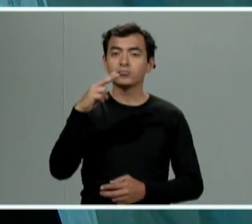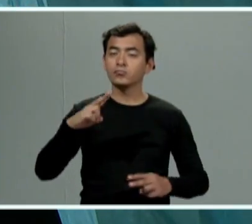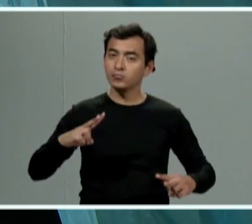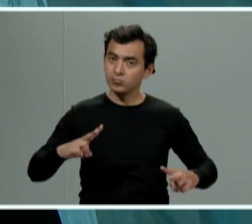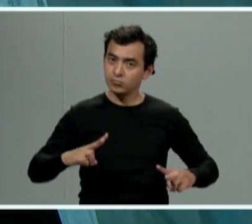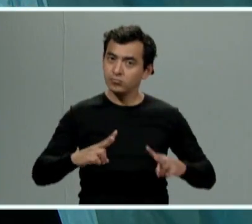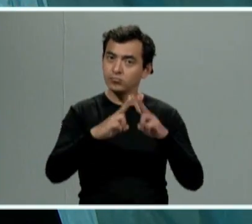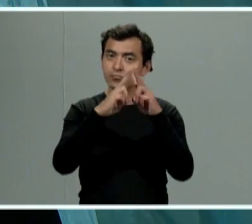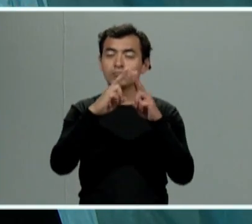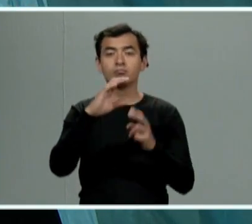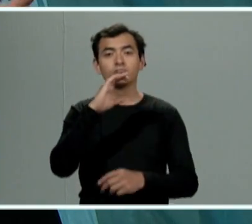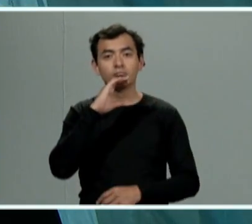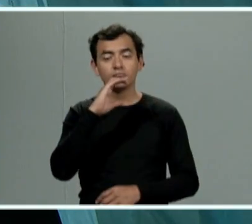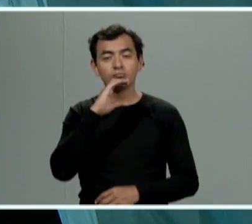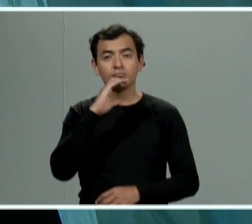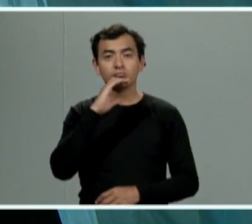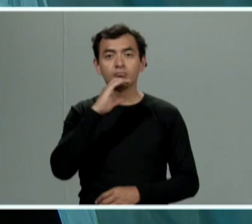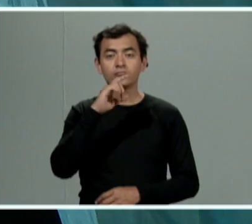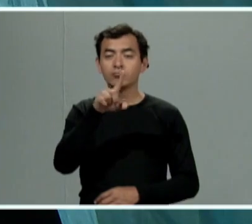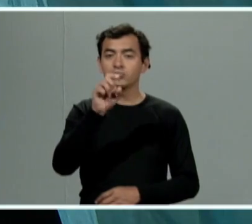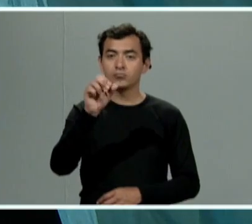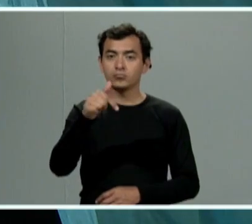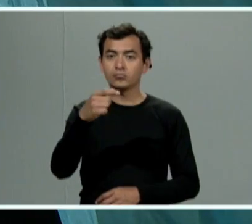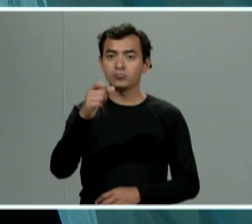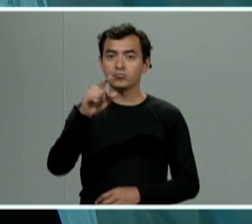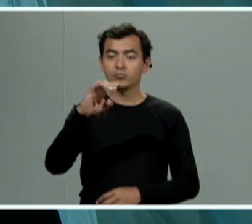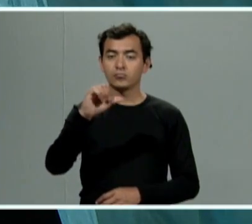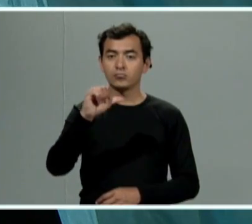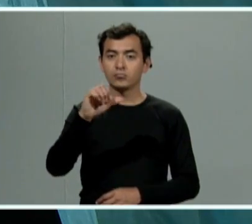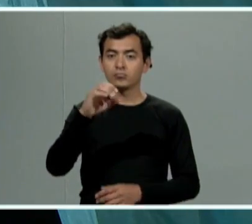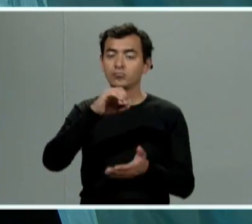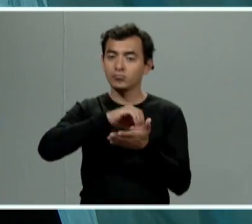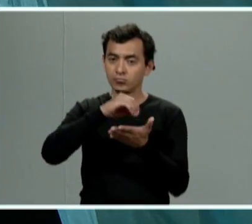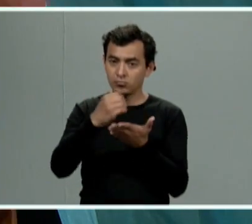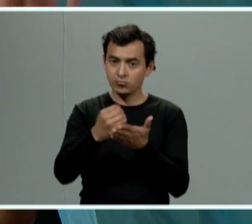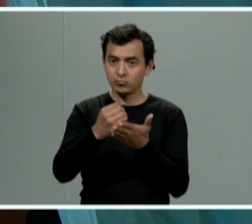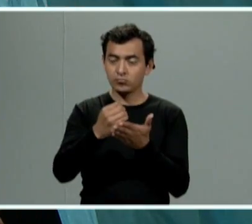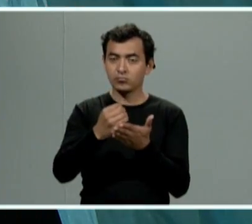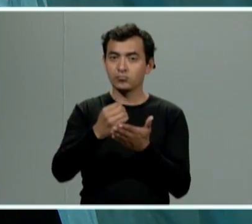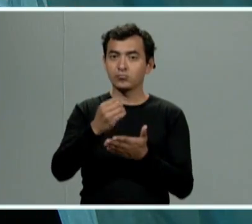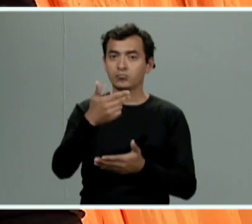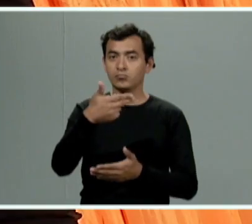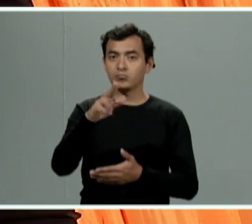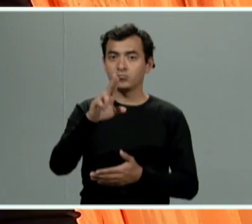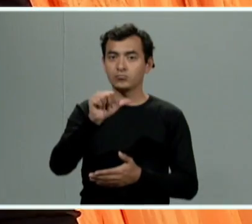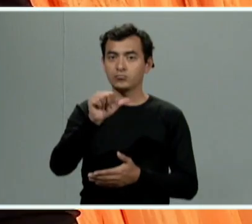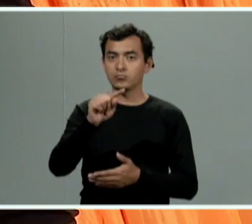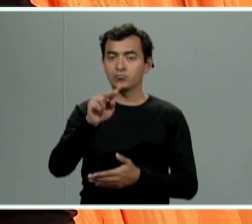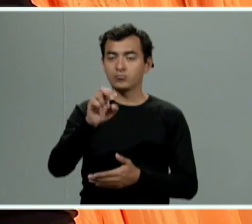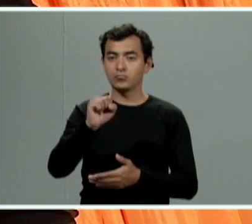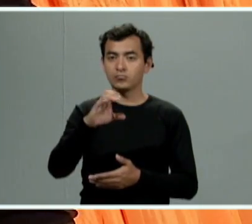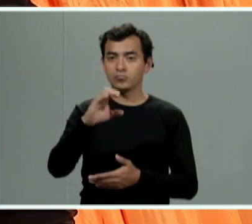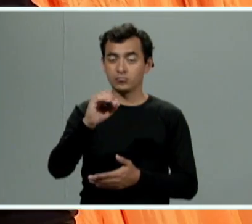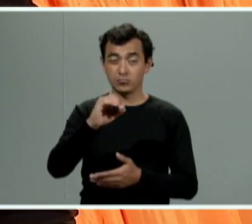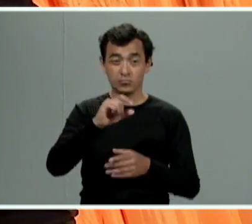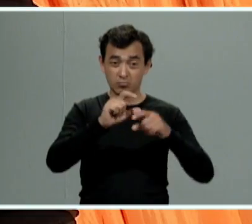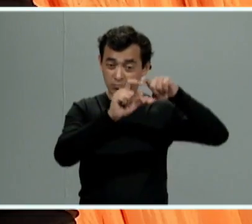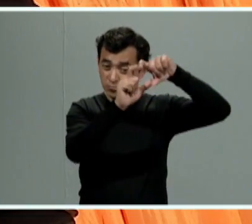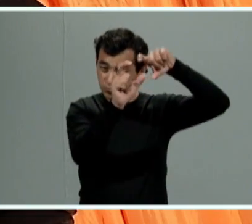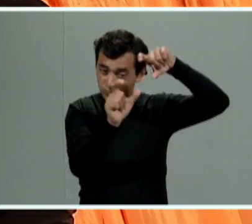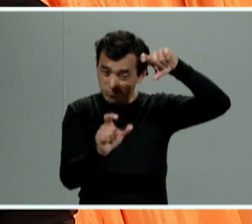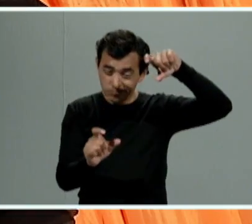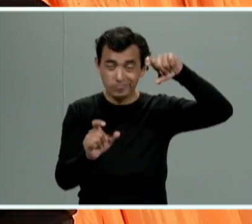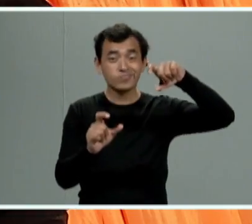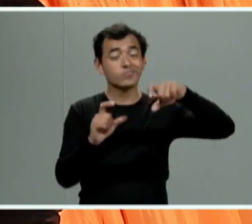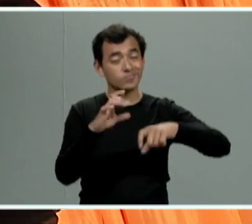córdoba zongolica huatusco orizaba prácticamente está cubierto los doscientos el estado de